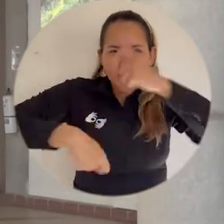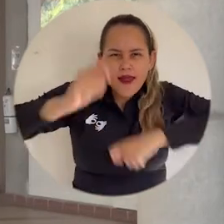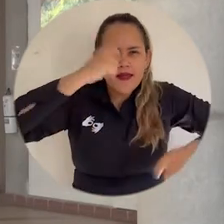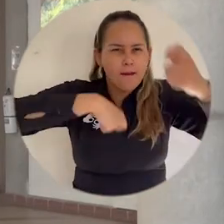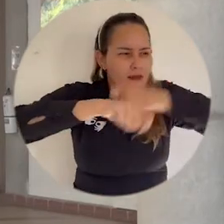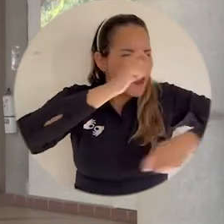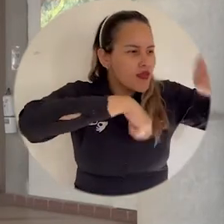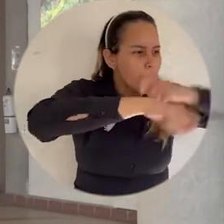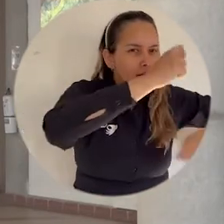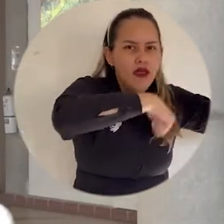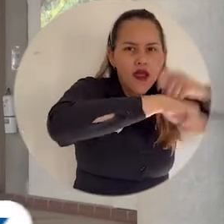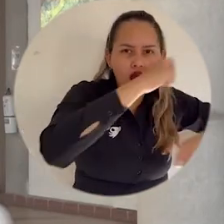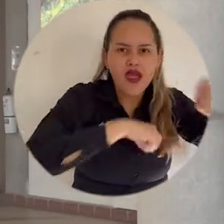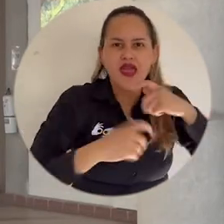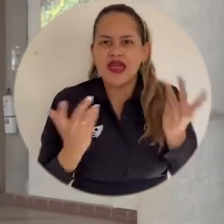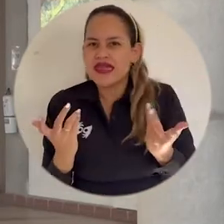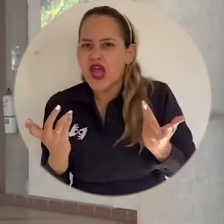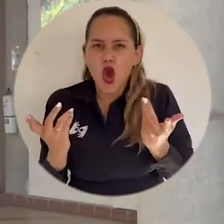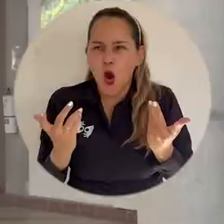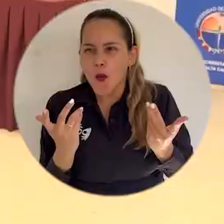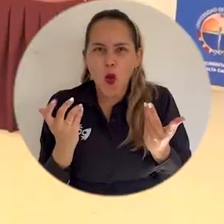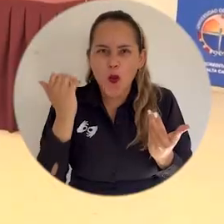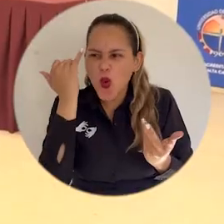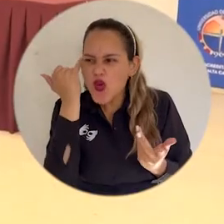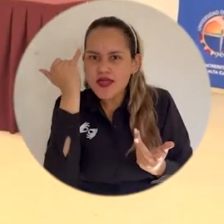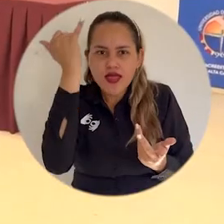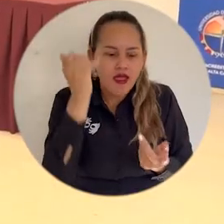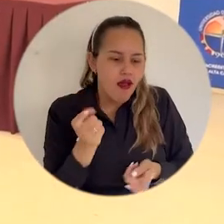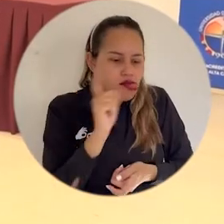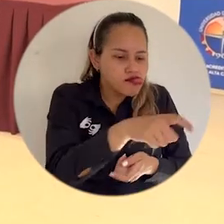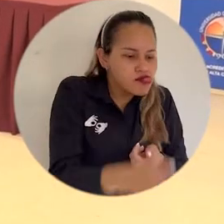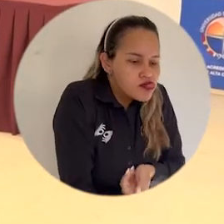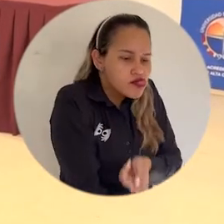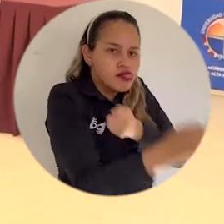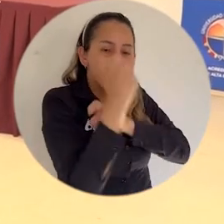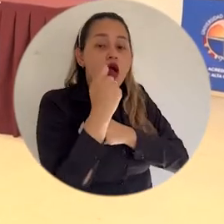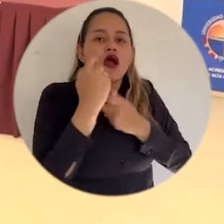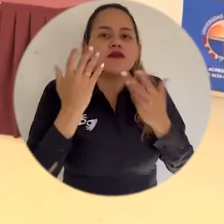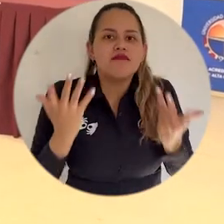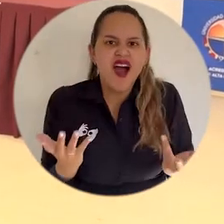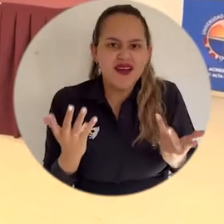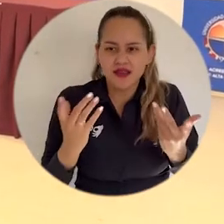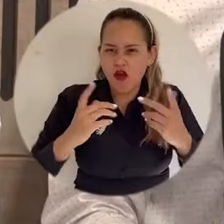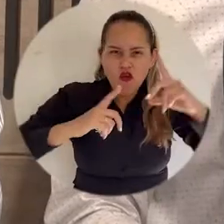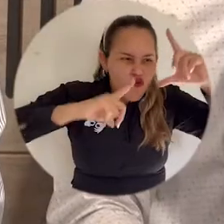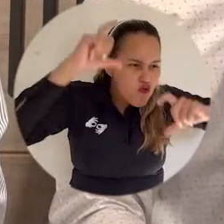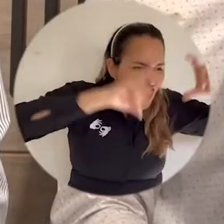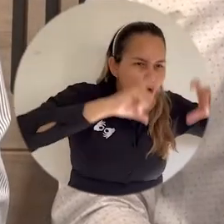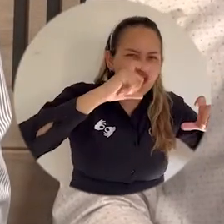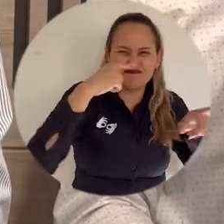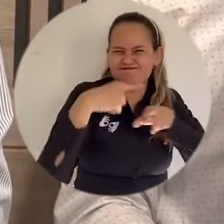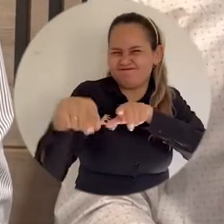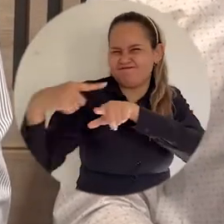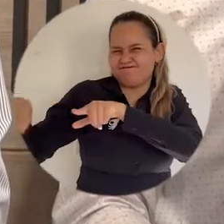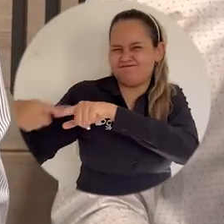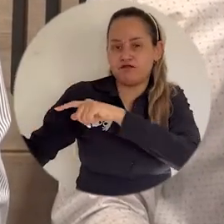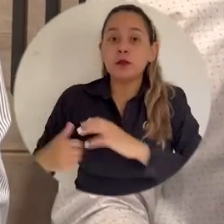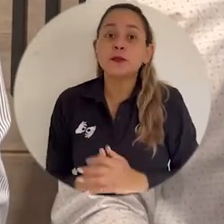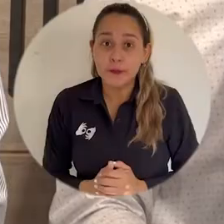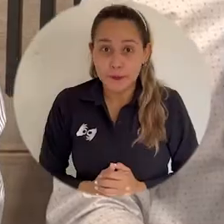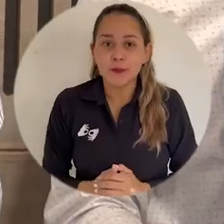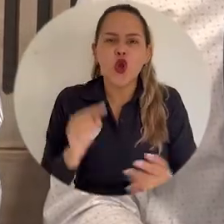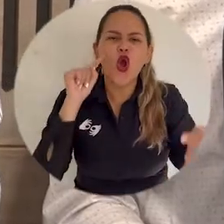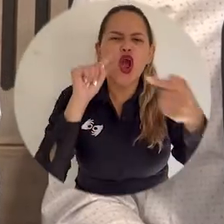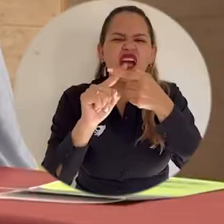productos pesqueros, producción de ornamentales, banco de fotografías. Dentro de los objetivos plasmados para la vigencia